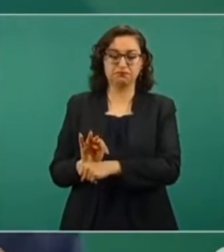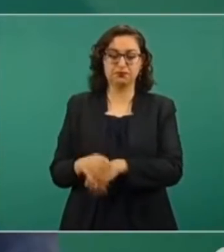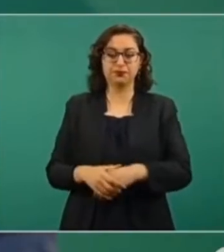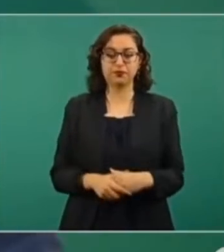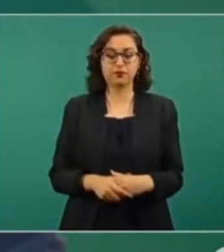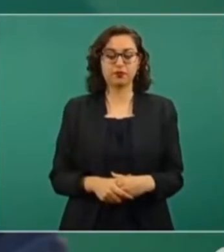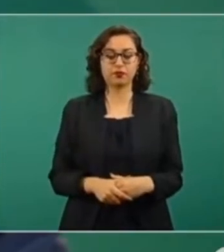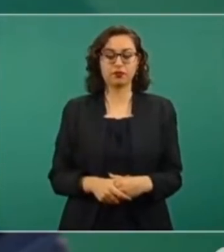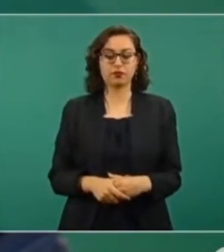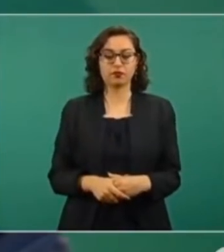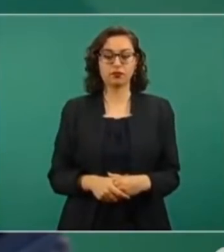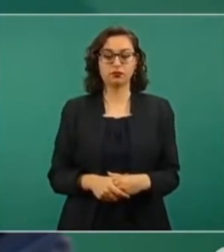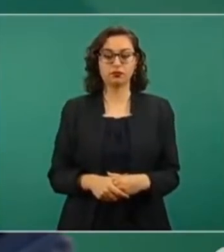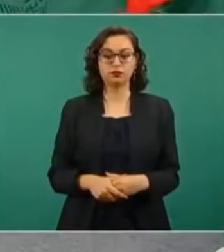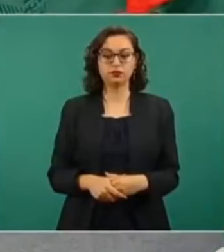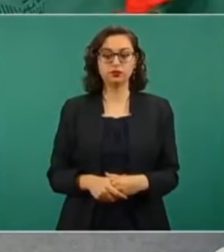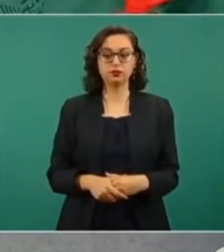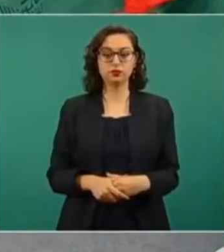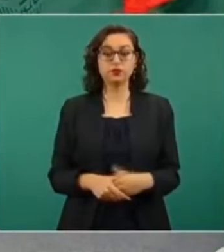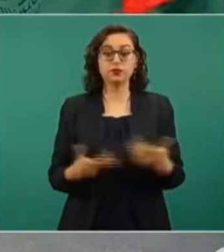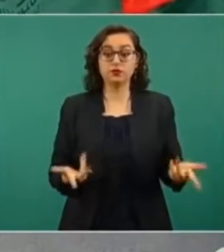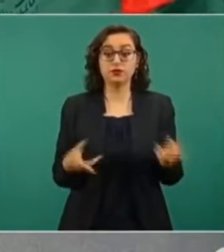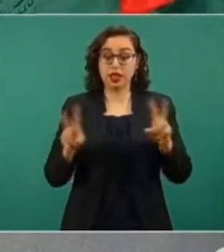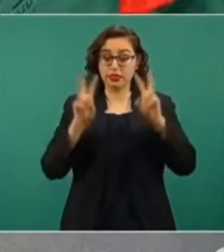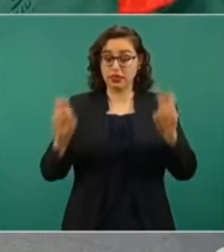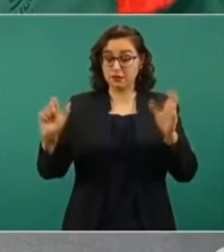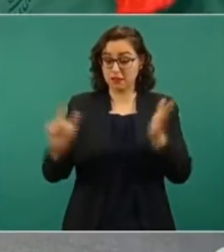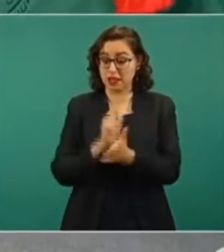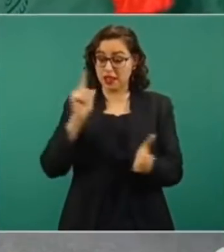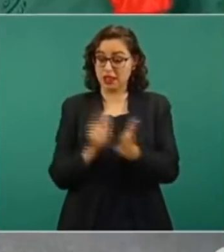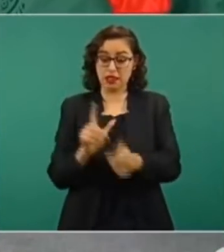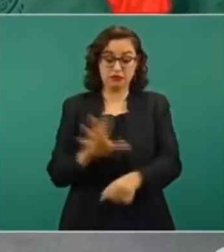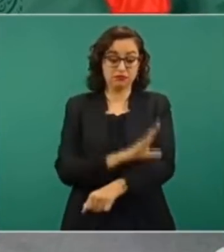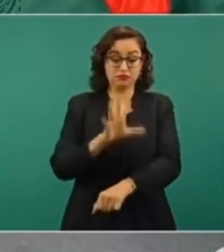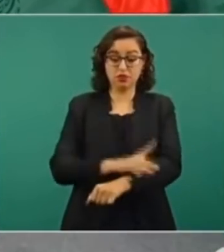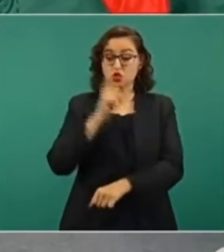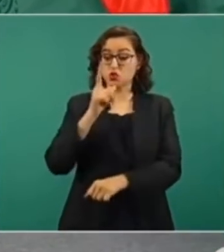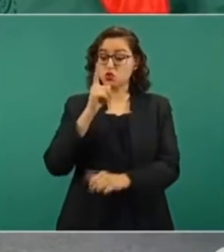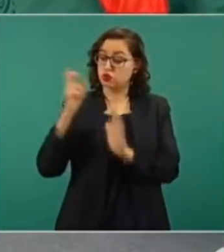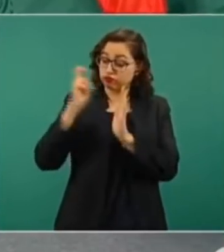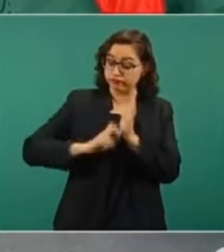Esto de la reforma eléctrica es parecido,